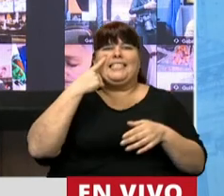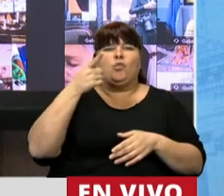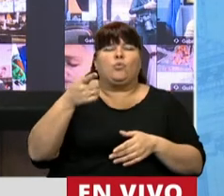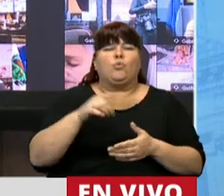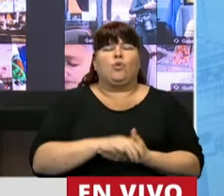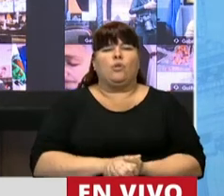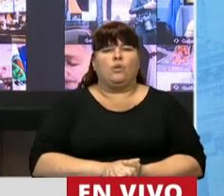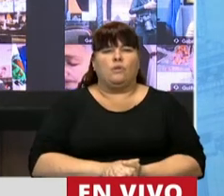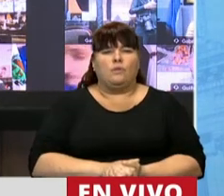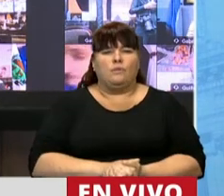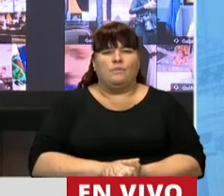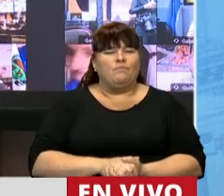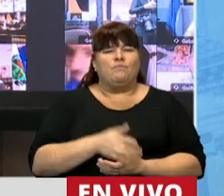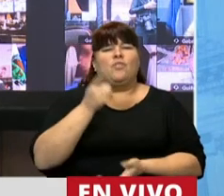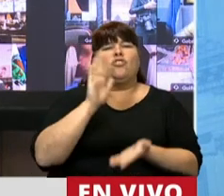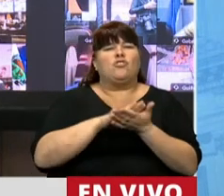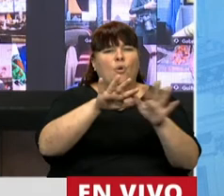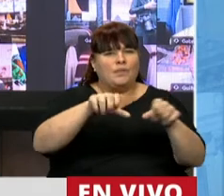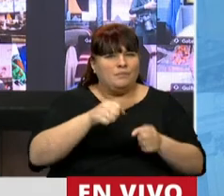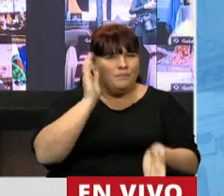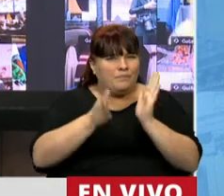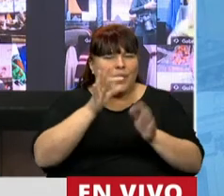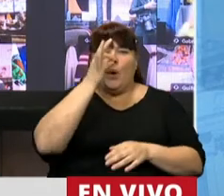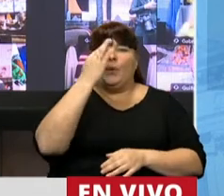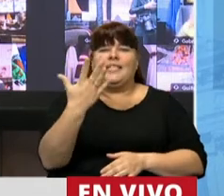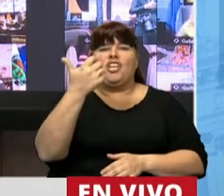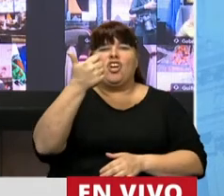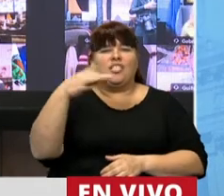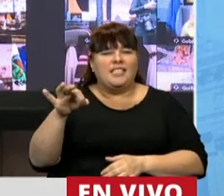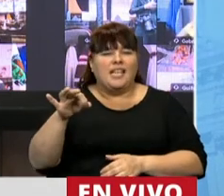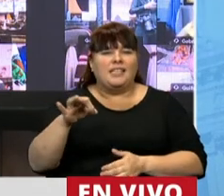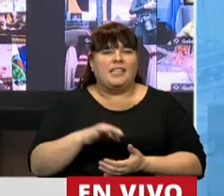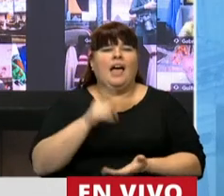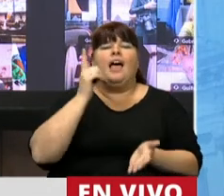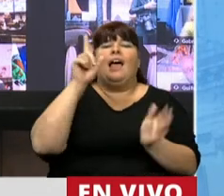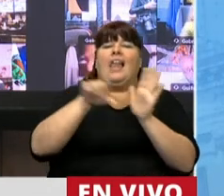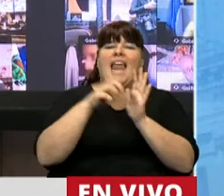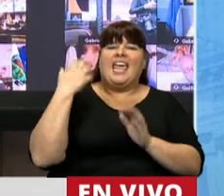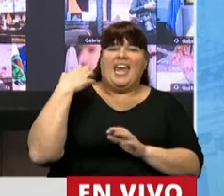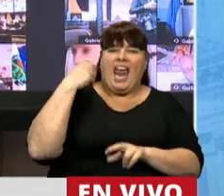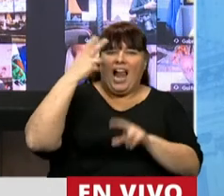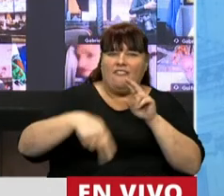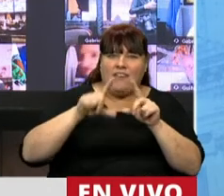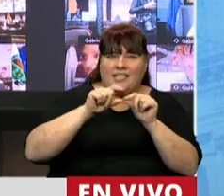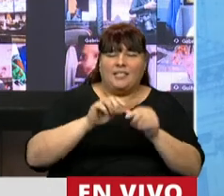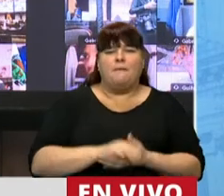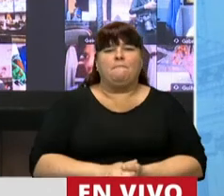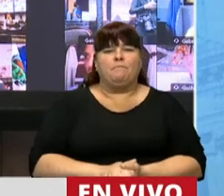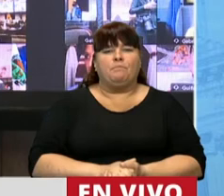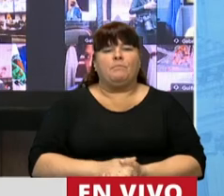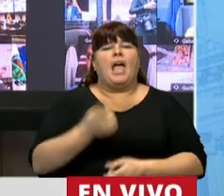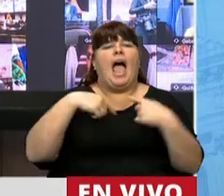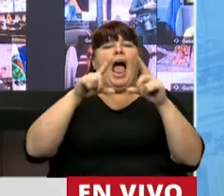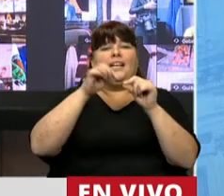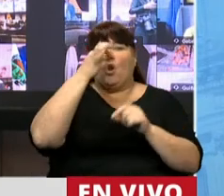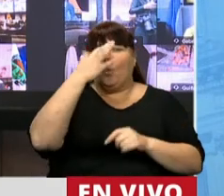imprescindibilidad en delitos de lesa humanidad porque el artículo 2560 es el que fija la norma general de plazos de prescripción, mientras que